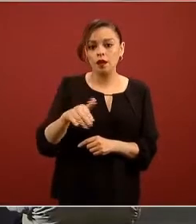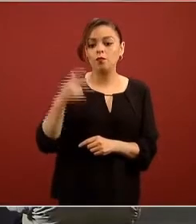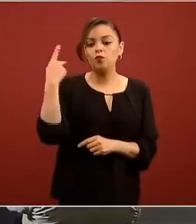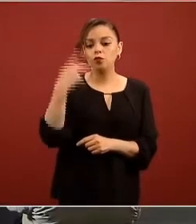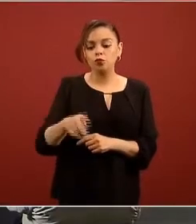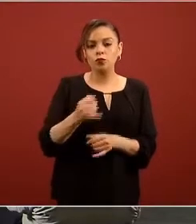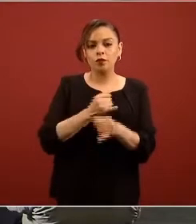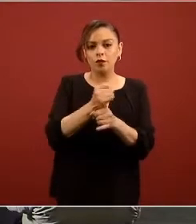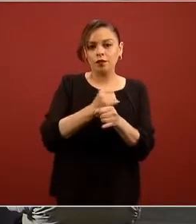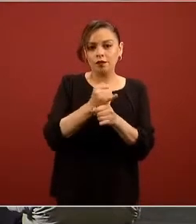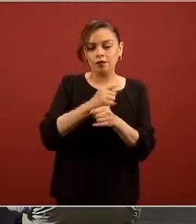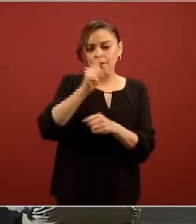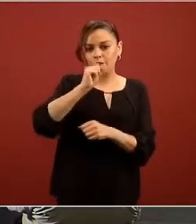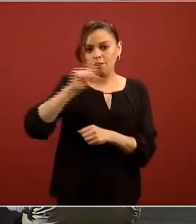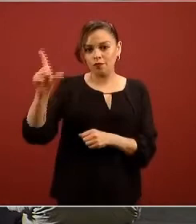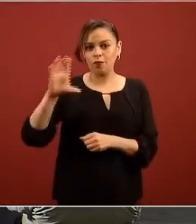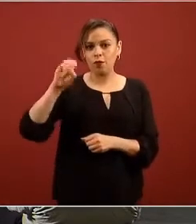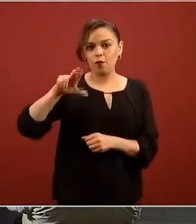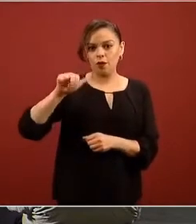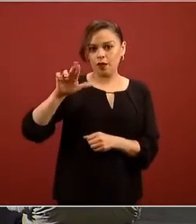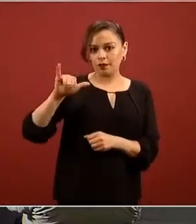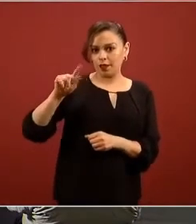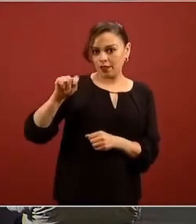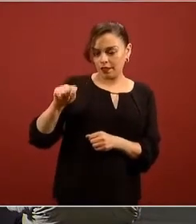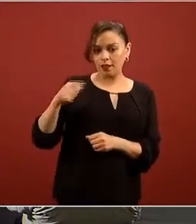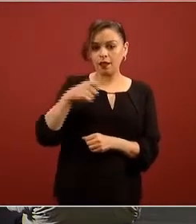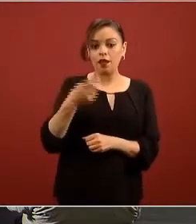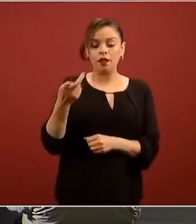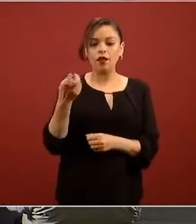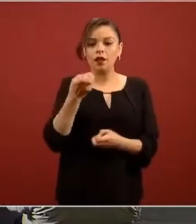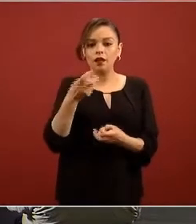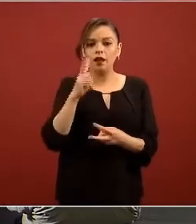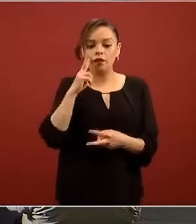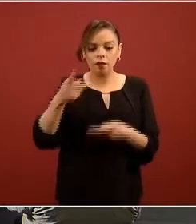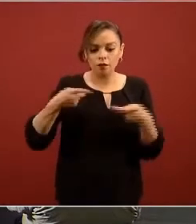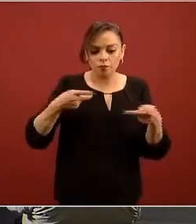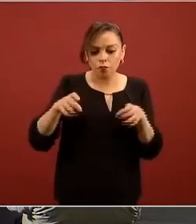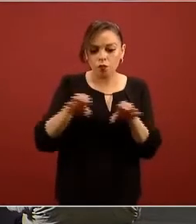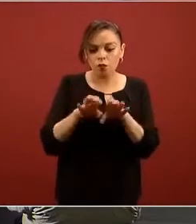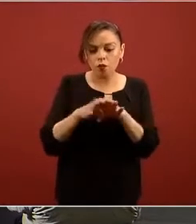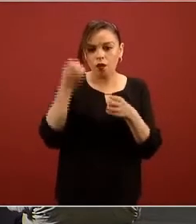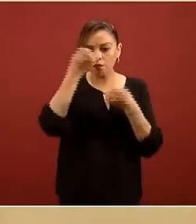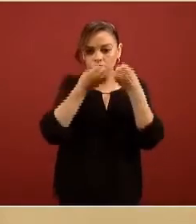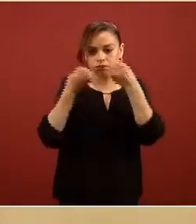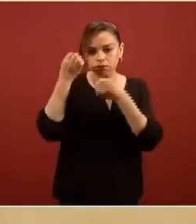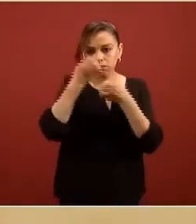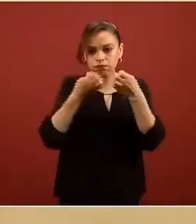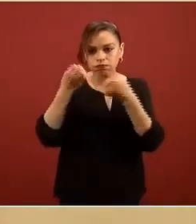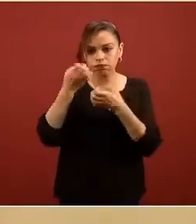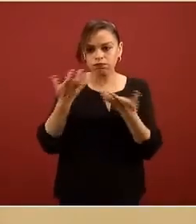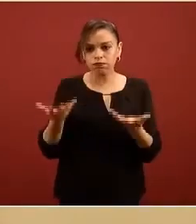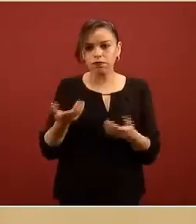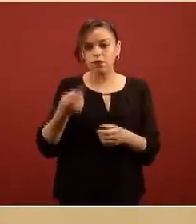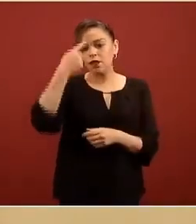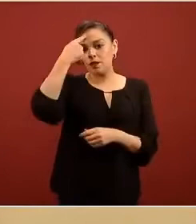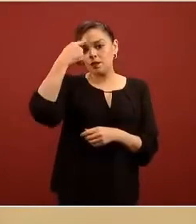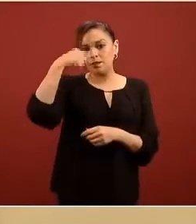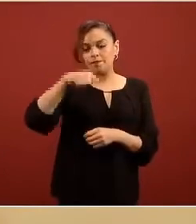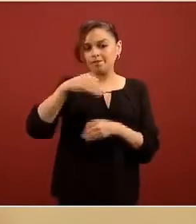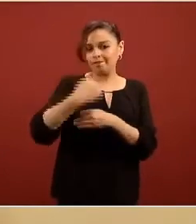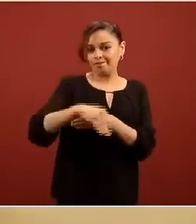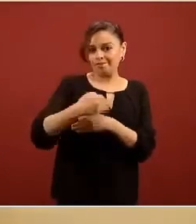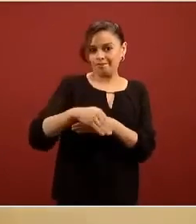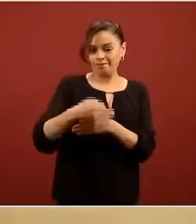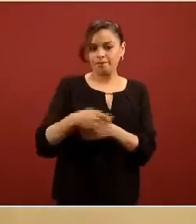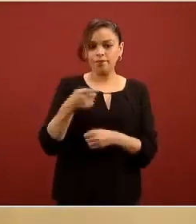también se empezaron a articular ensayos clínicos la focalización de dispositivos médicos